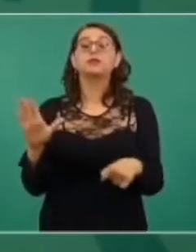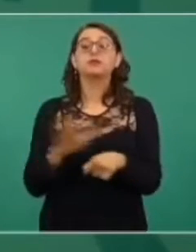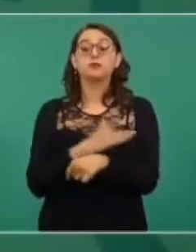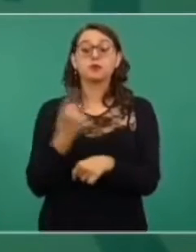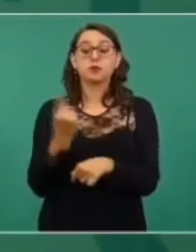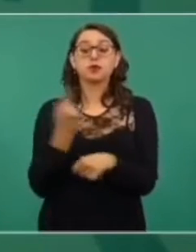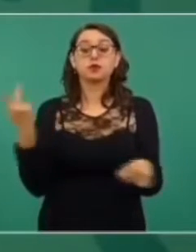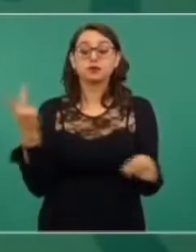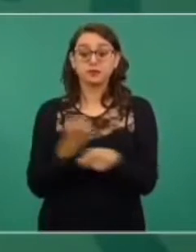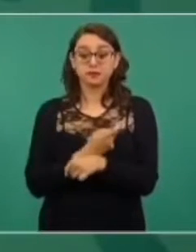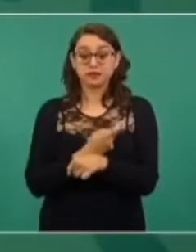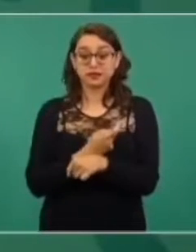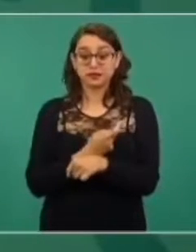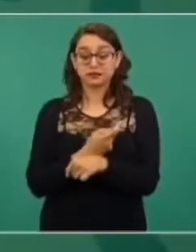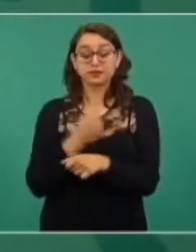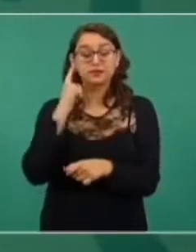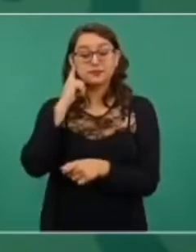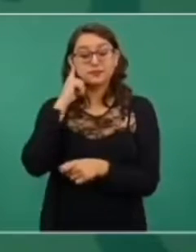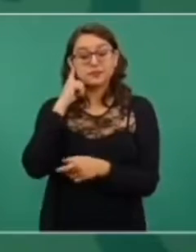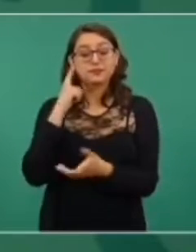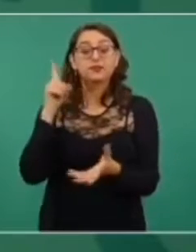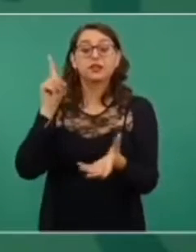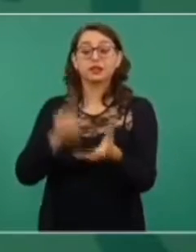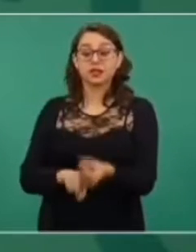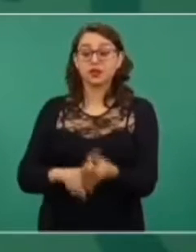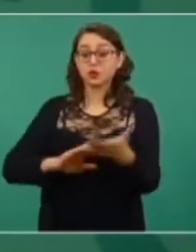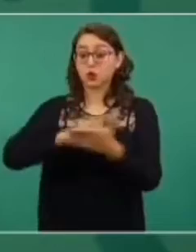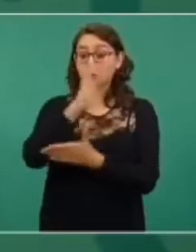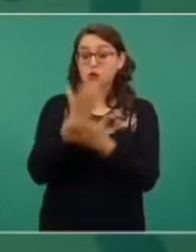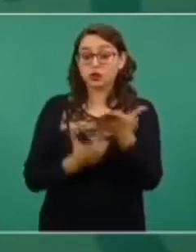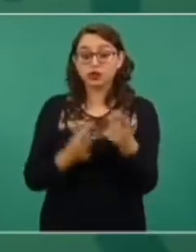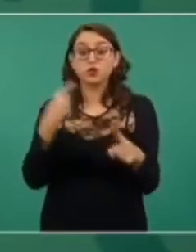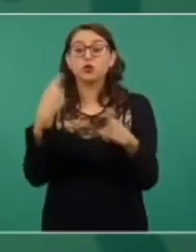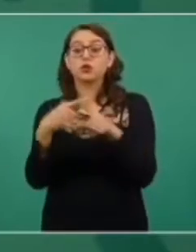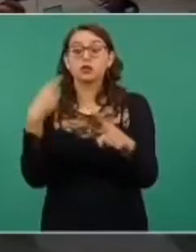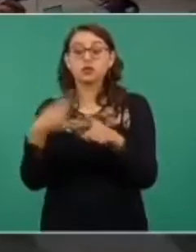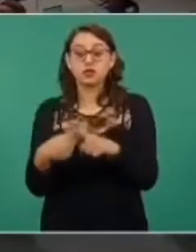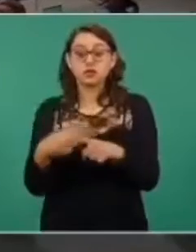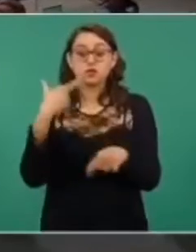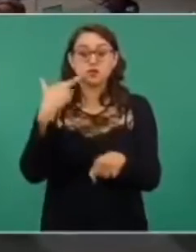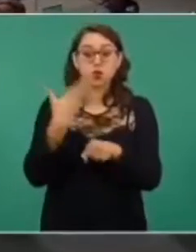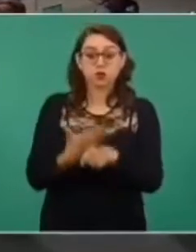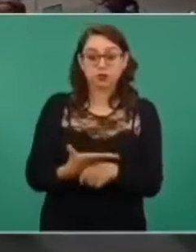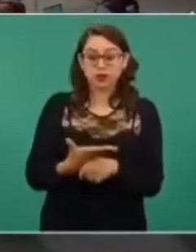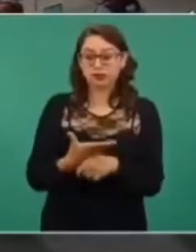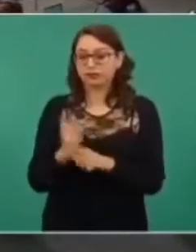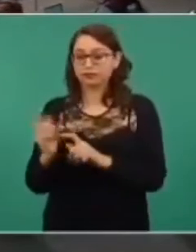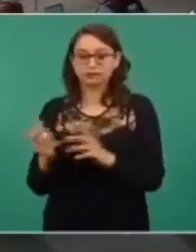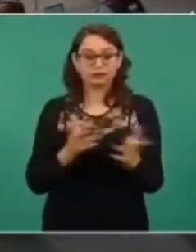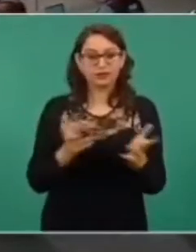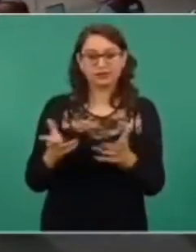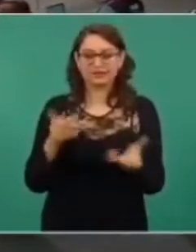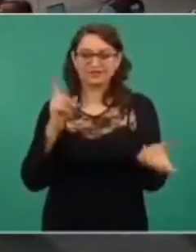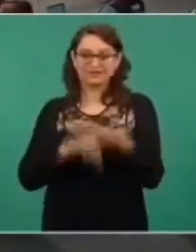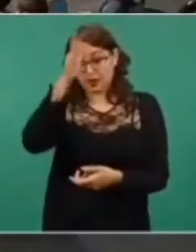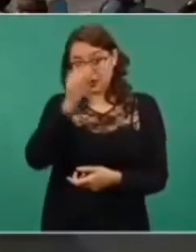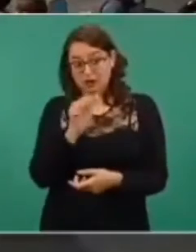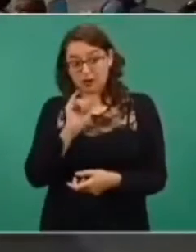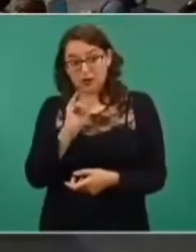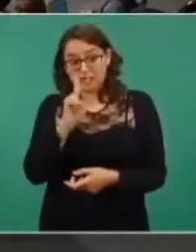la titularidad del contrato, es un asunto entre sindicatos